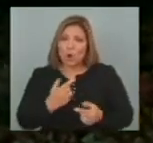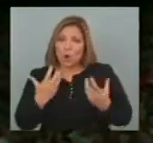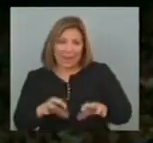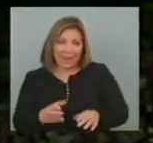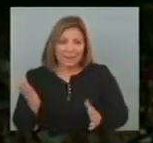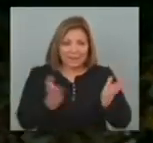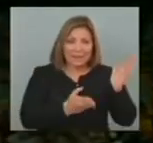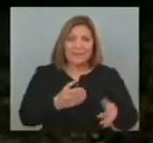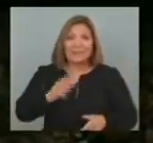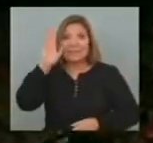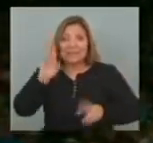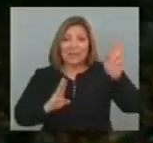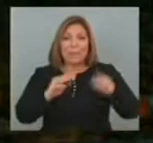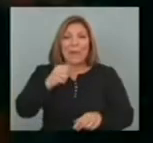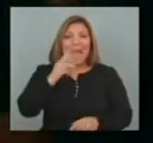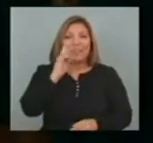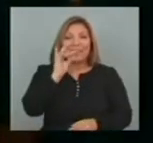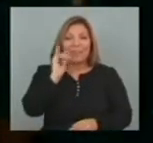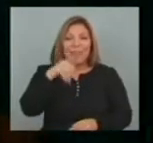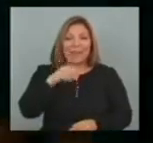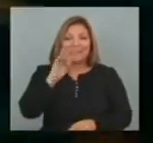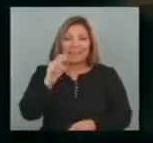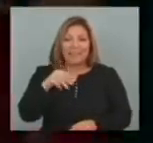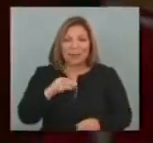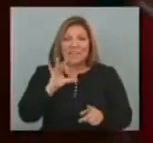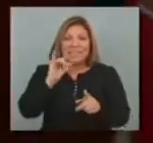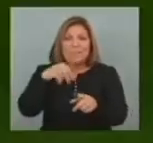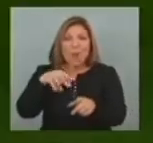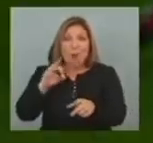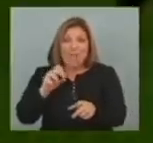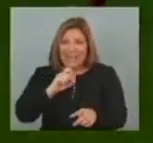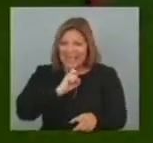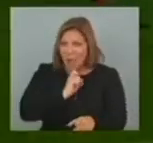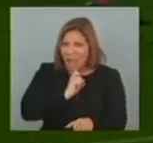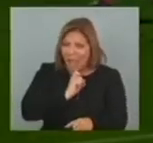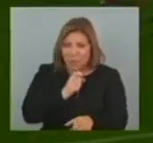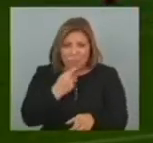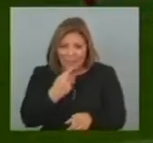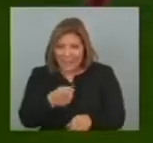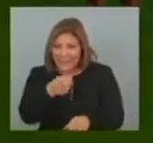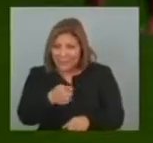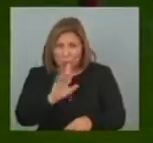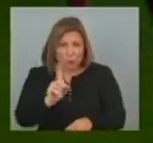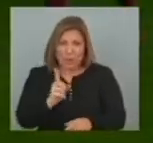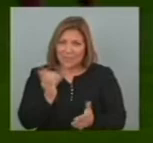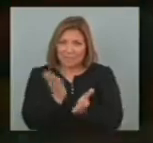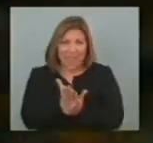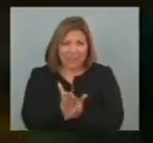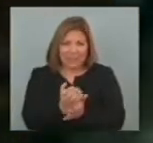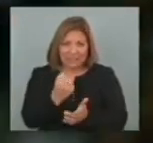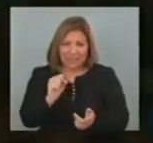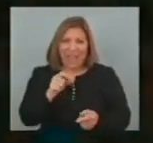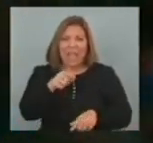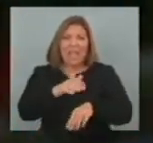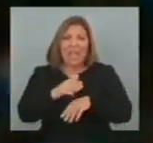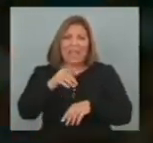Señas Indicaciones de Martín Y un enojado Simeone En el comienzo Consideraba que esto No había sido falta Un paréntesis Para